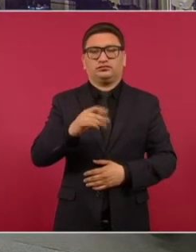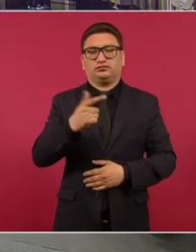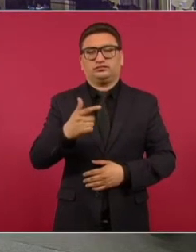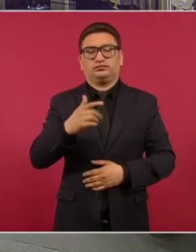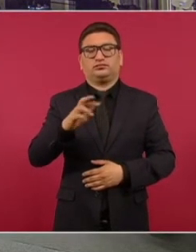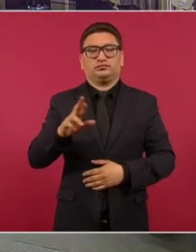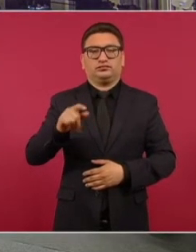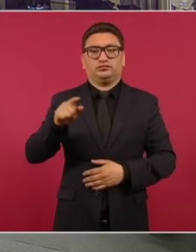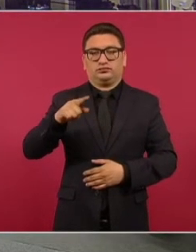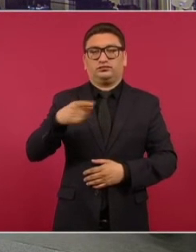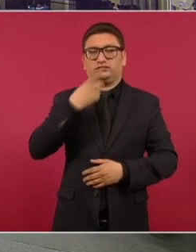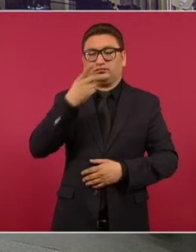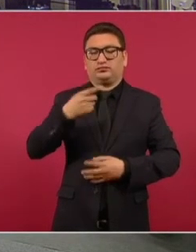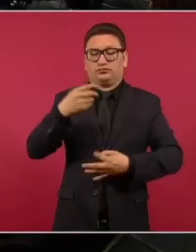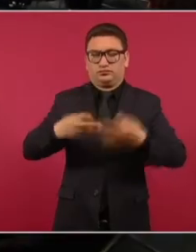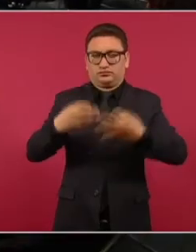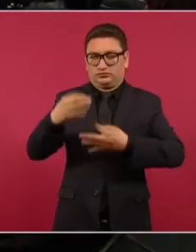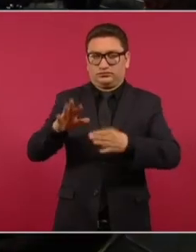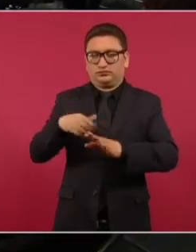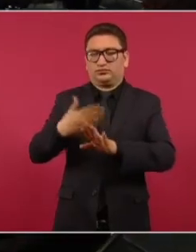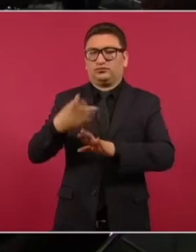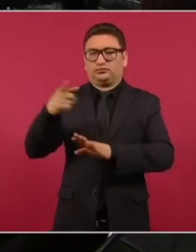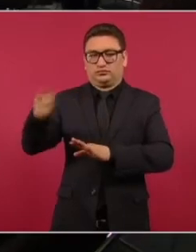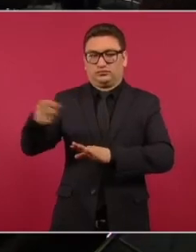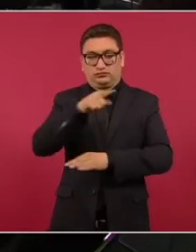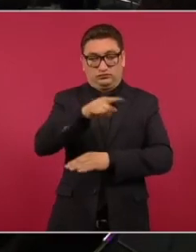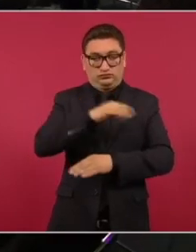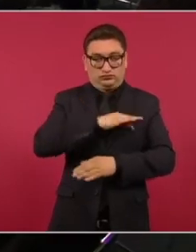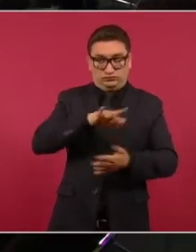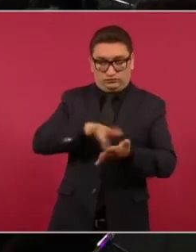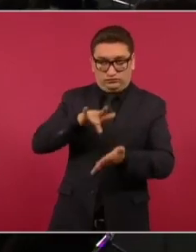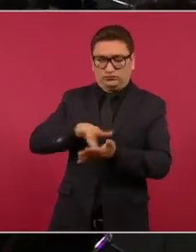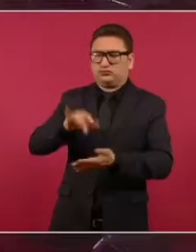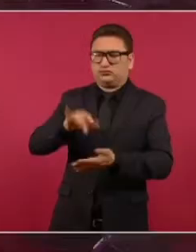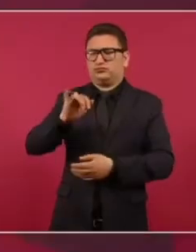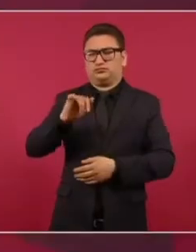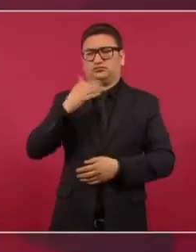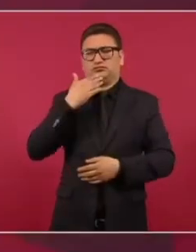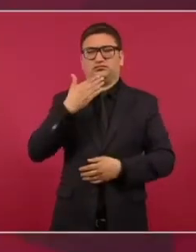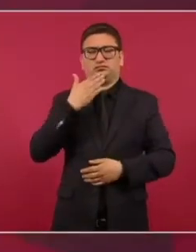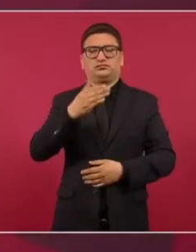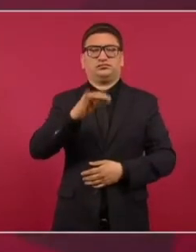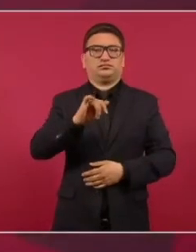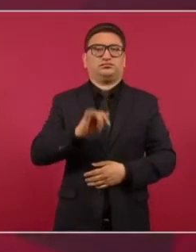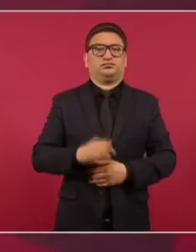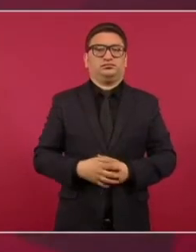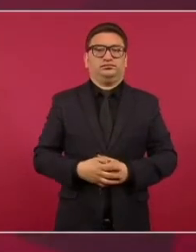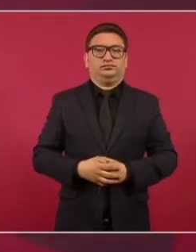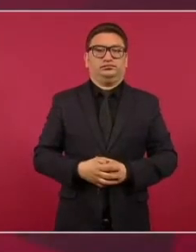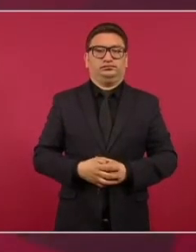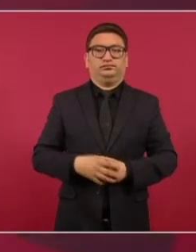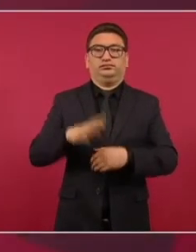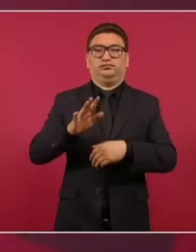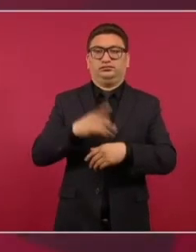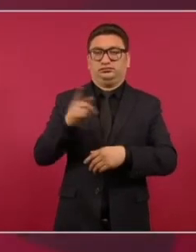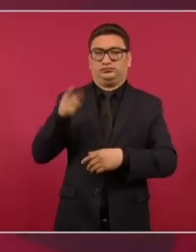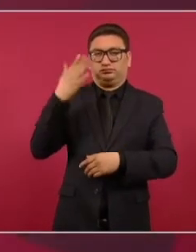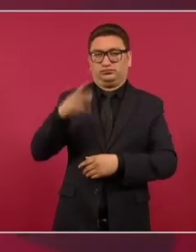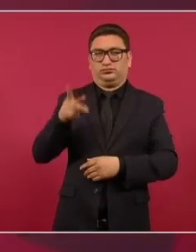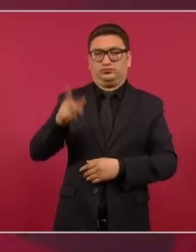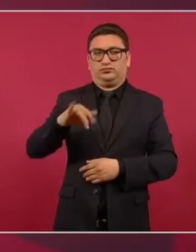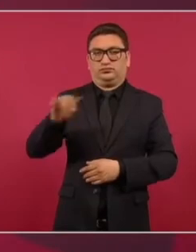proceso en contra del juez que consiguió este amparo, ¿respaldaría usted esta decisión de la Fiscalía? Sí, sí. Es que si el Poder Judicial